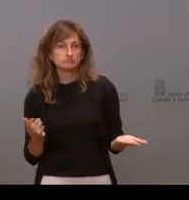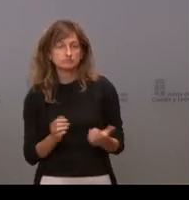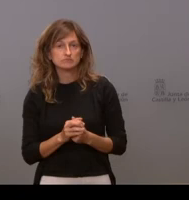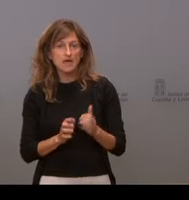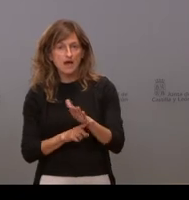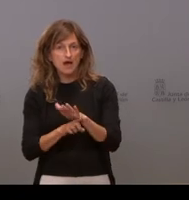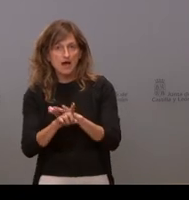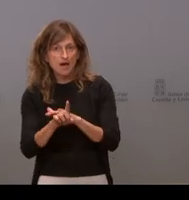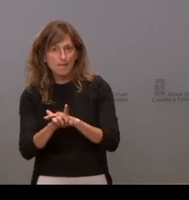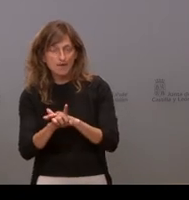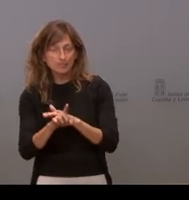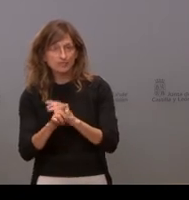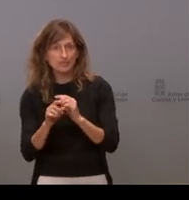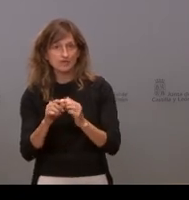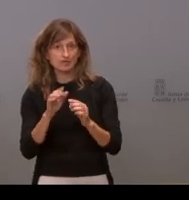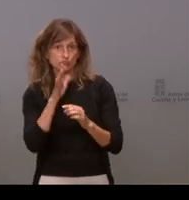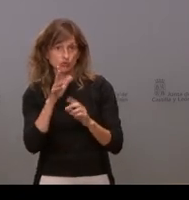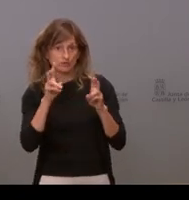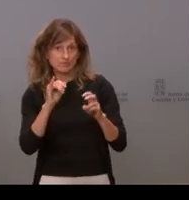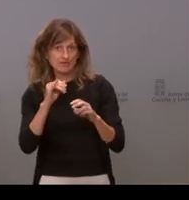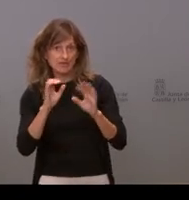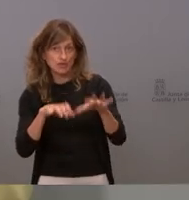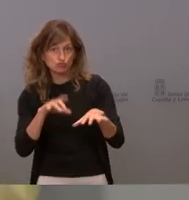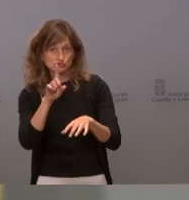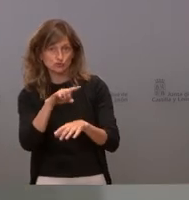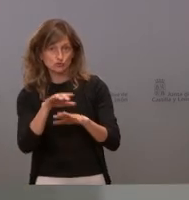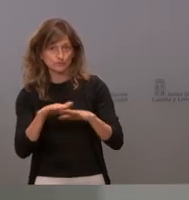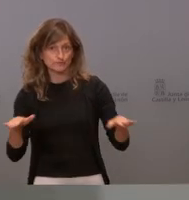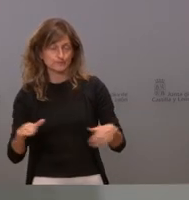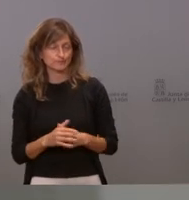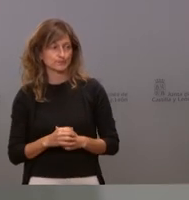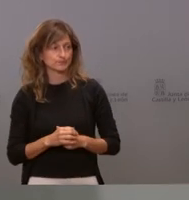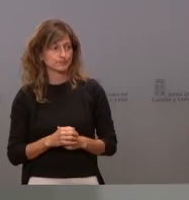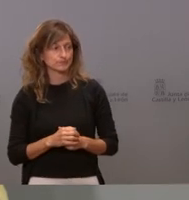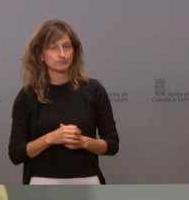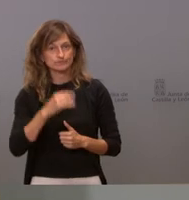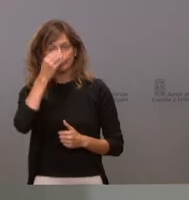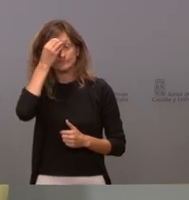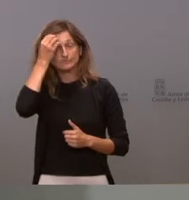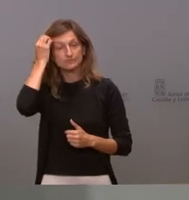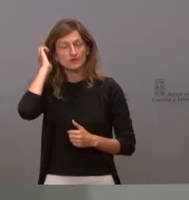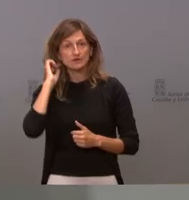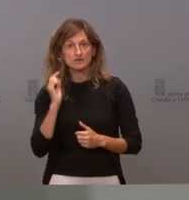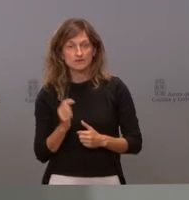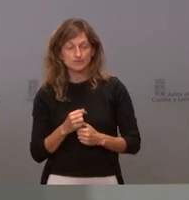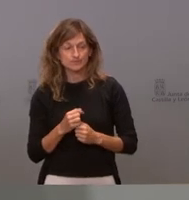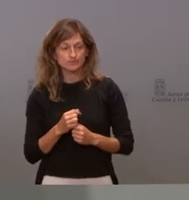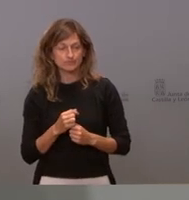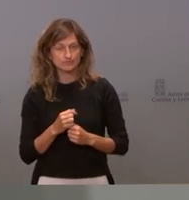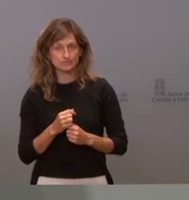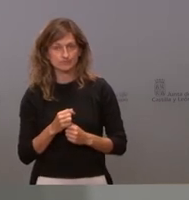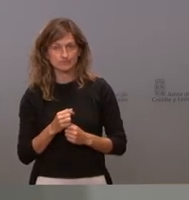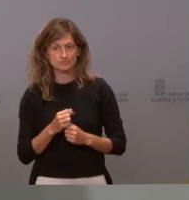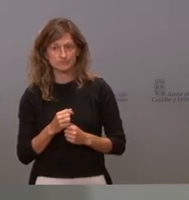avanzando al ralentí en la Mesa por León gracias bien empezando por el asunto del M nosotros no podemos sino